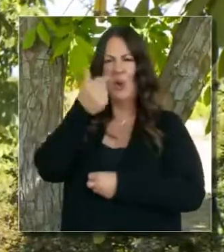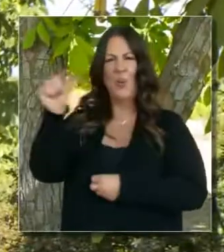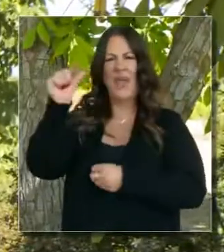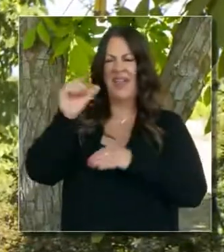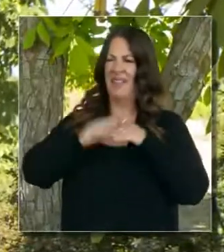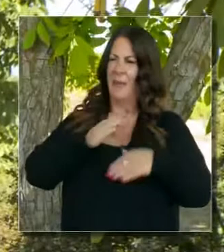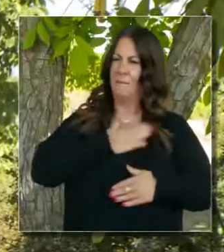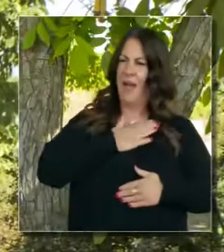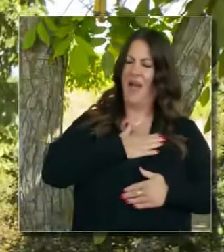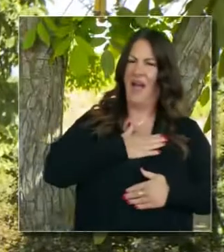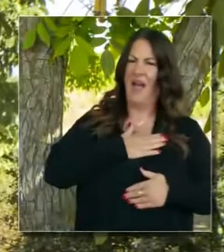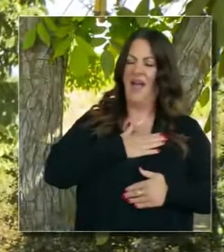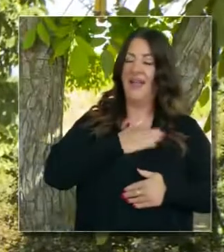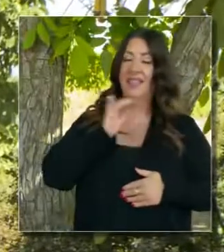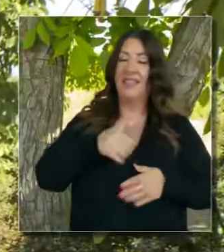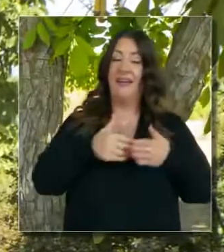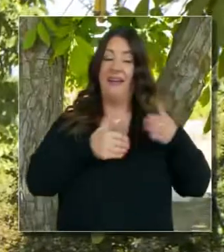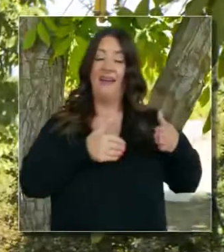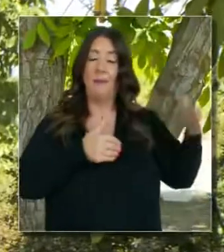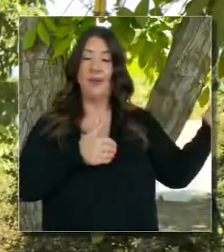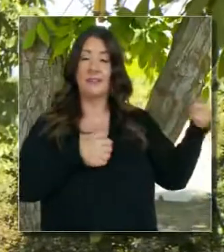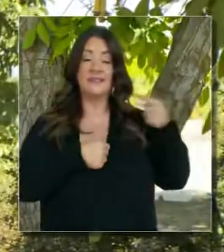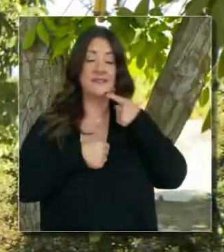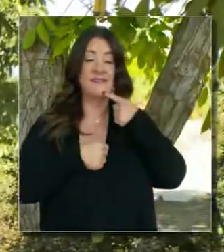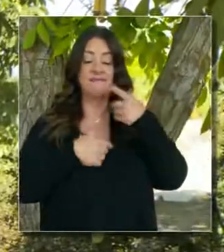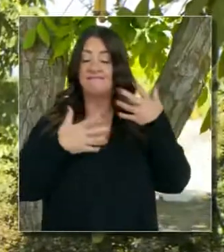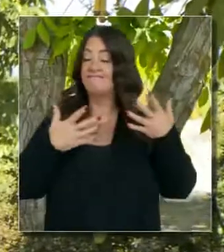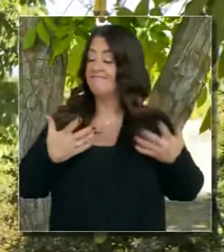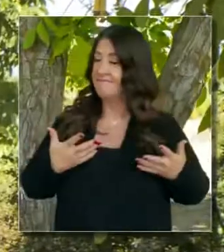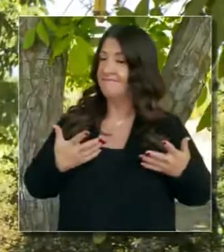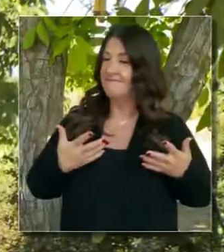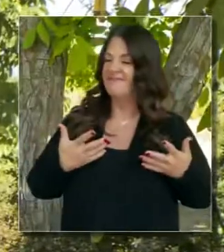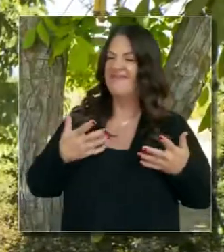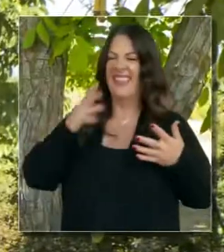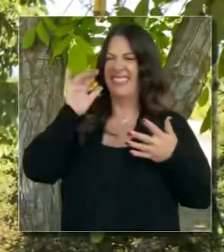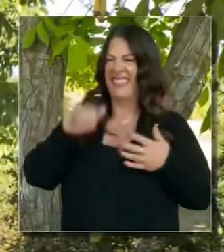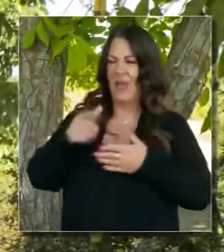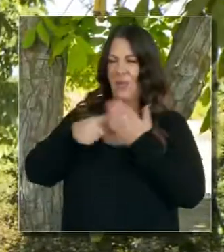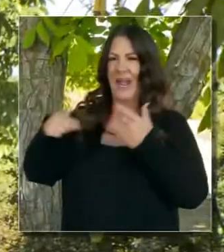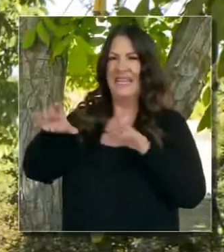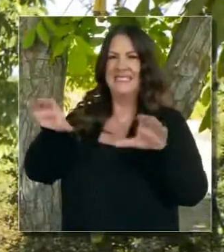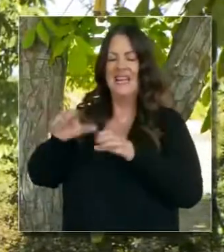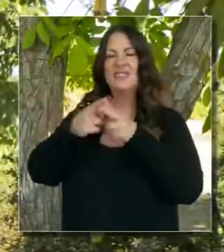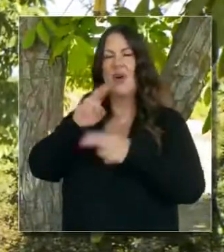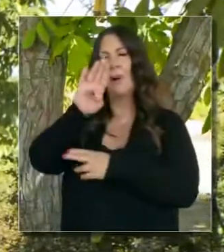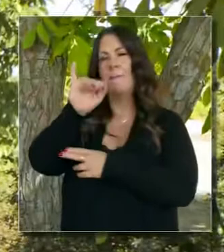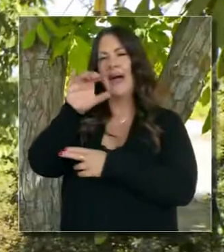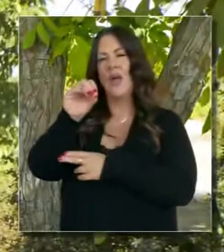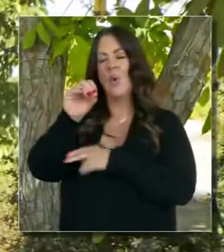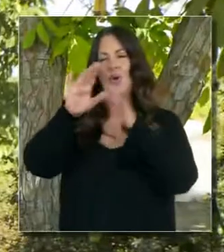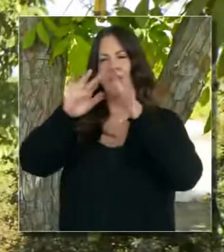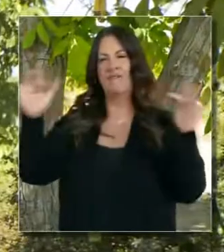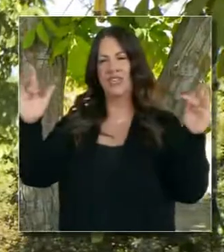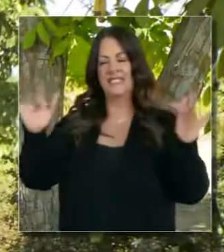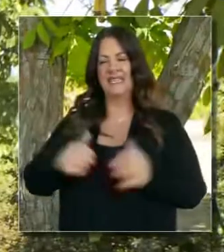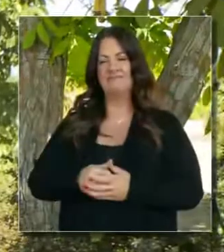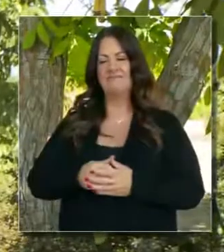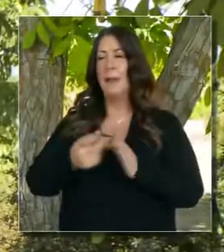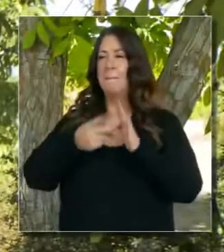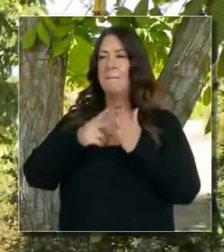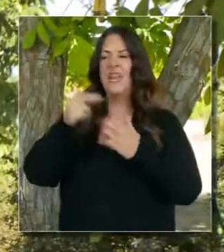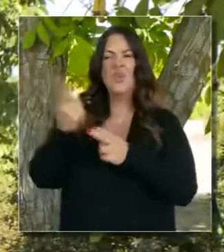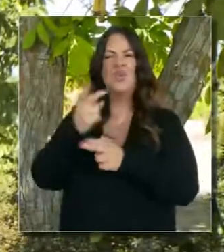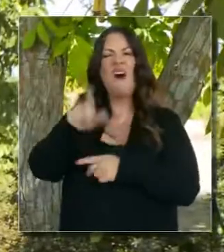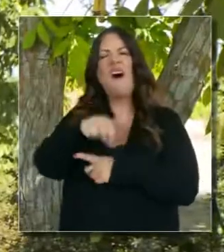propiedades alrededor? ¿Por qué se ve más vibrante su propiedad? Y todo esto va a esta orden ejecutiva. Se trata de